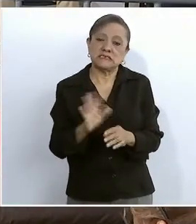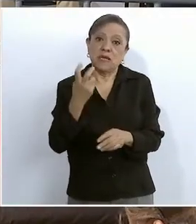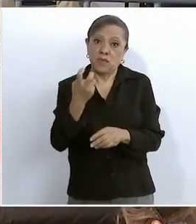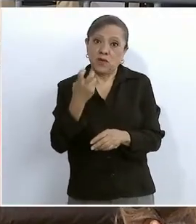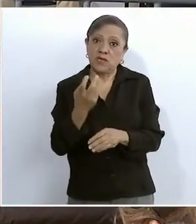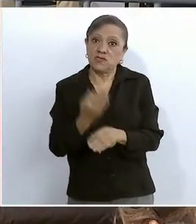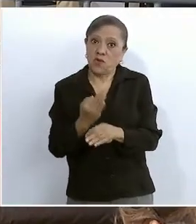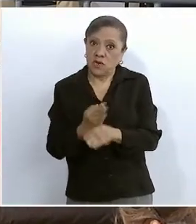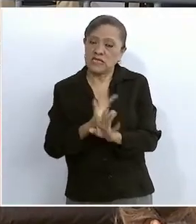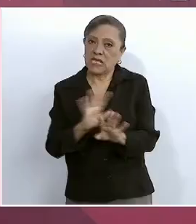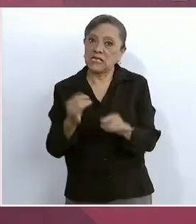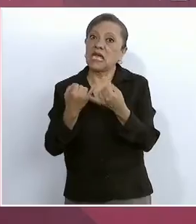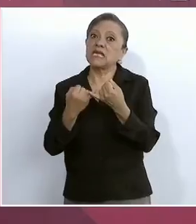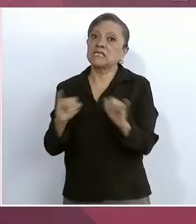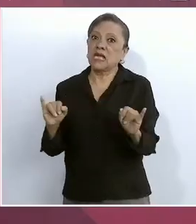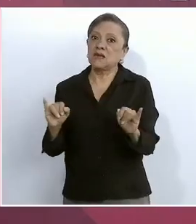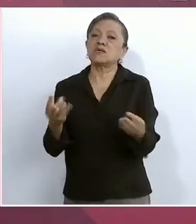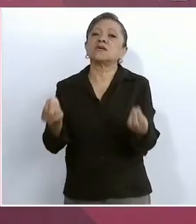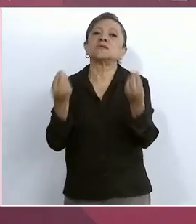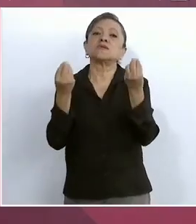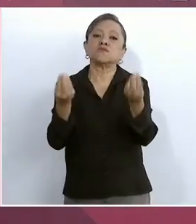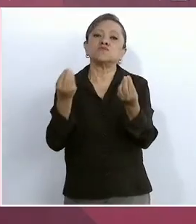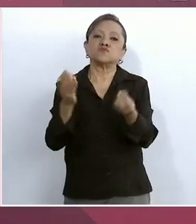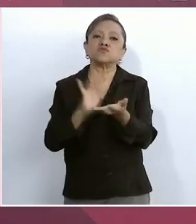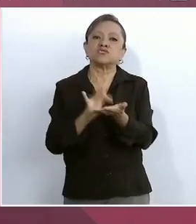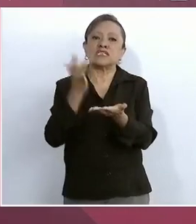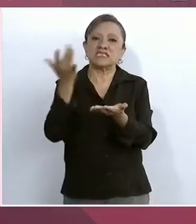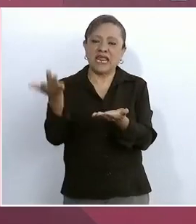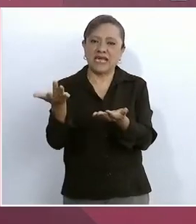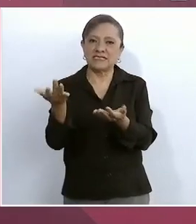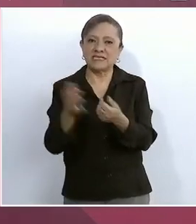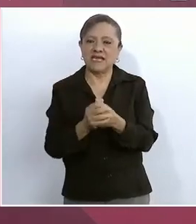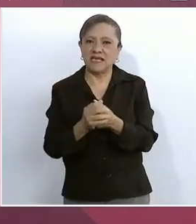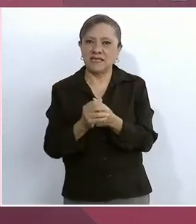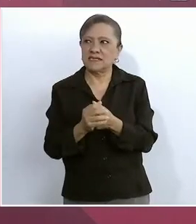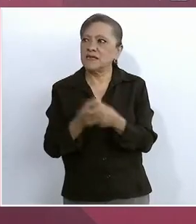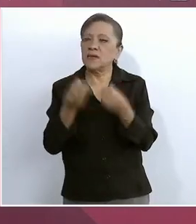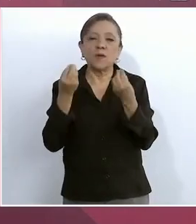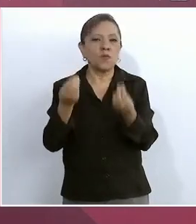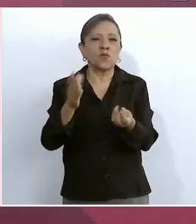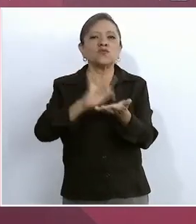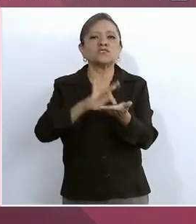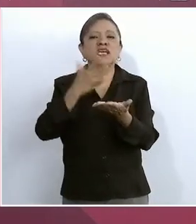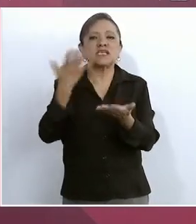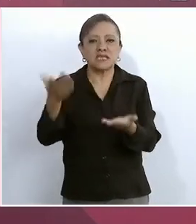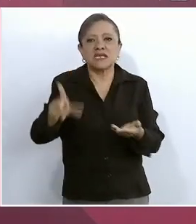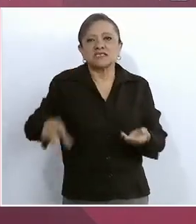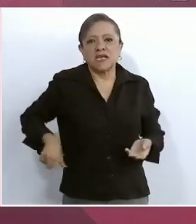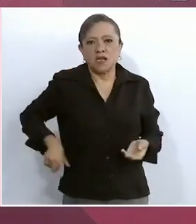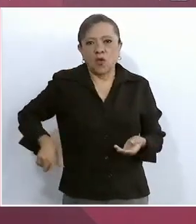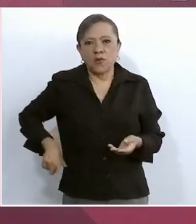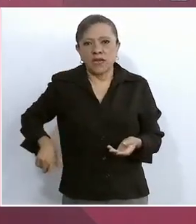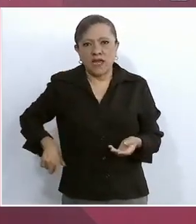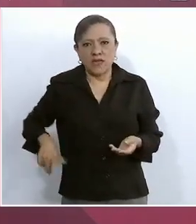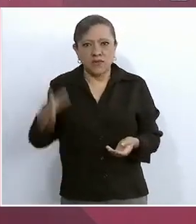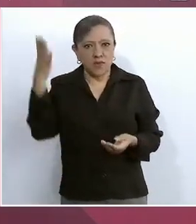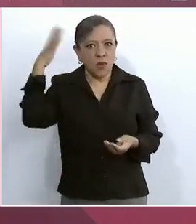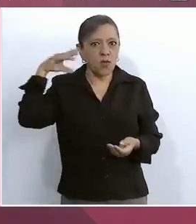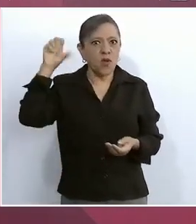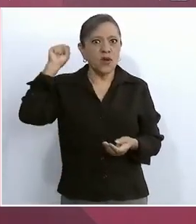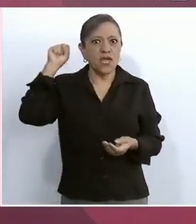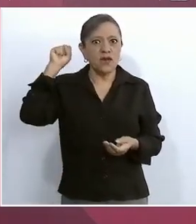carretera. Muchas gracias y también muchas gracias al gobernador de Morelos.